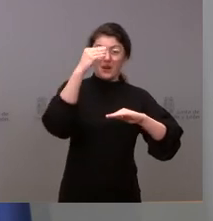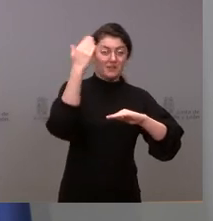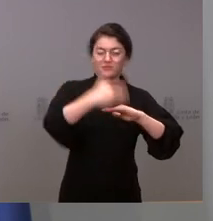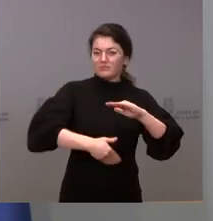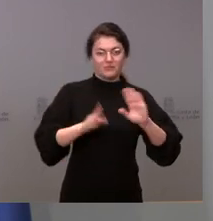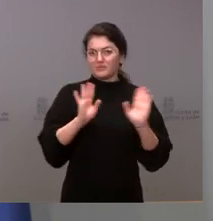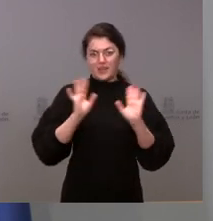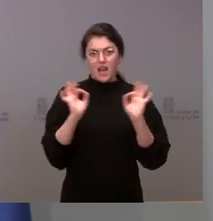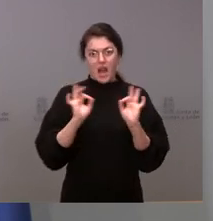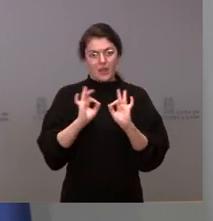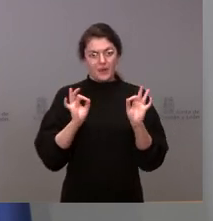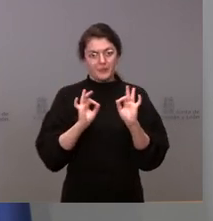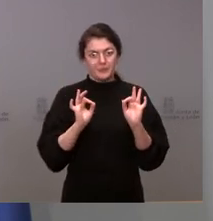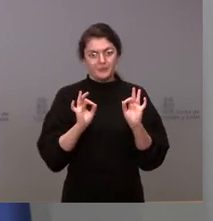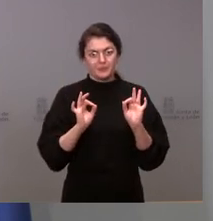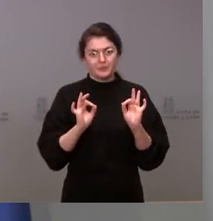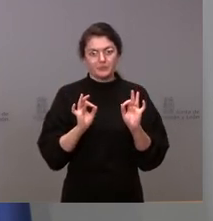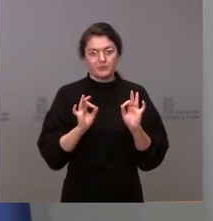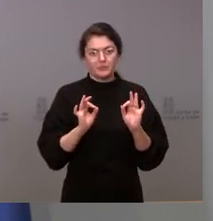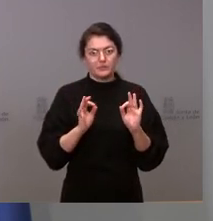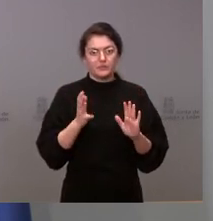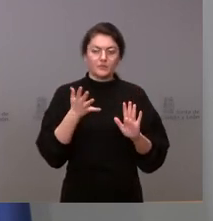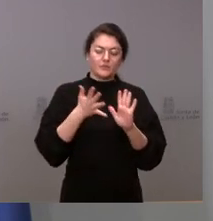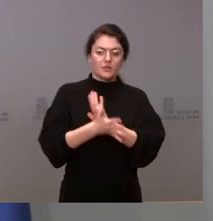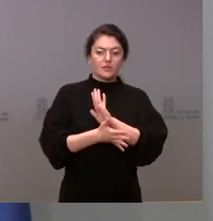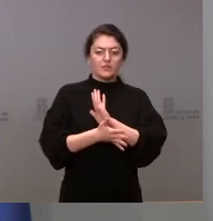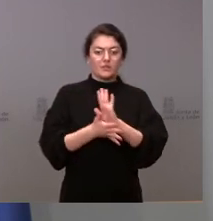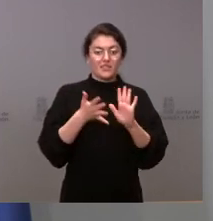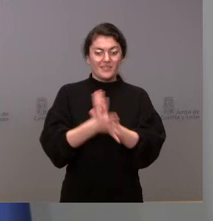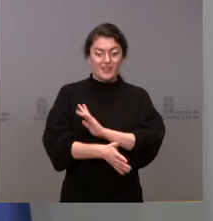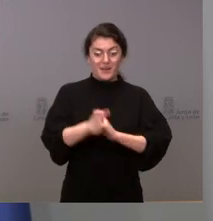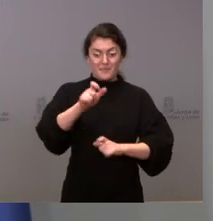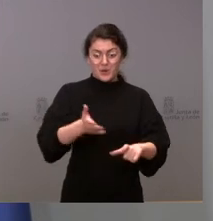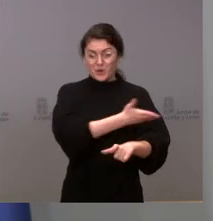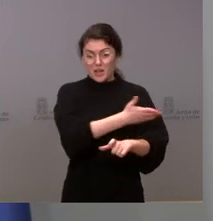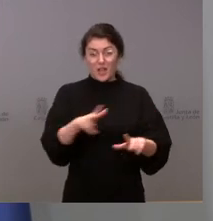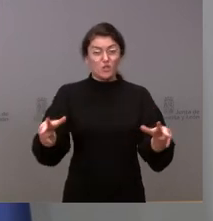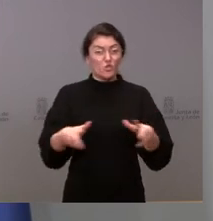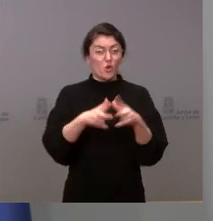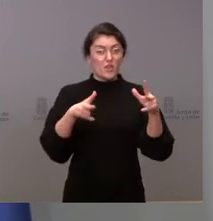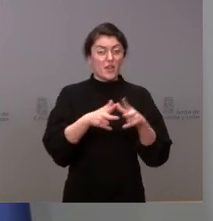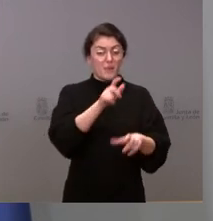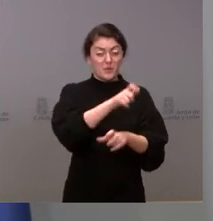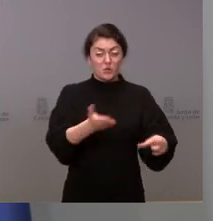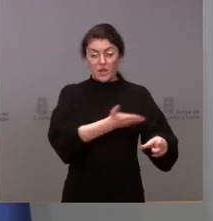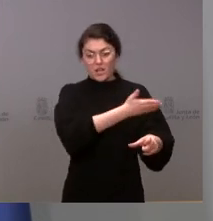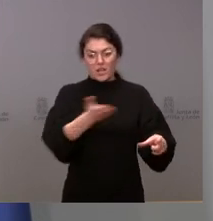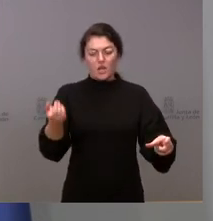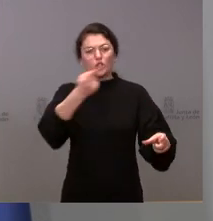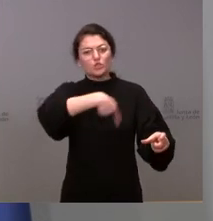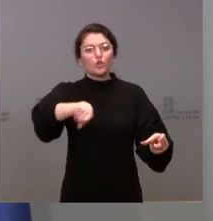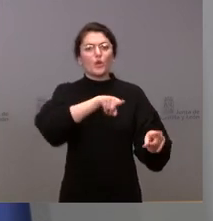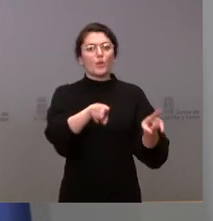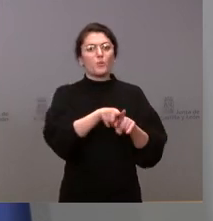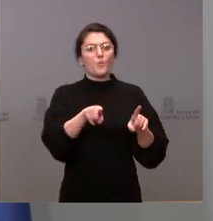y yo creo que desde aquí hay que reconocer el papel protagonista del conjunto de la sociedad de los ciudadanos que han sido capaces también de tener